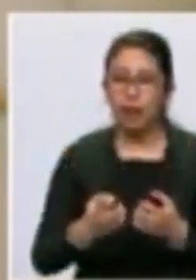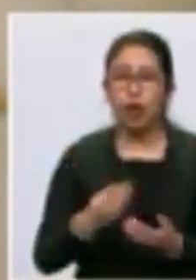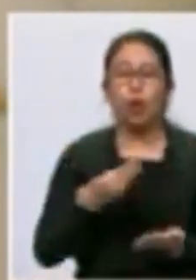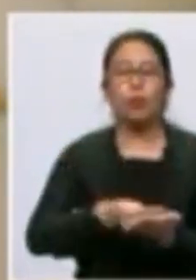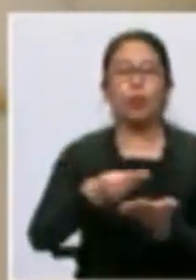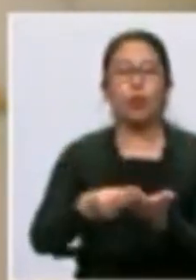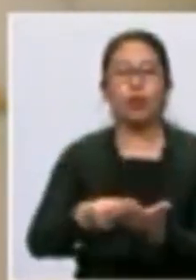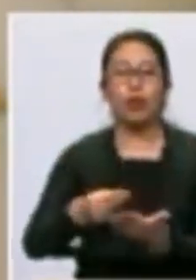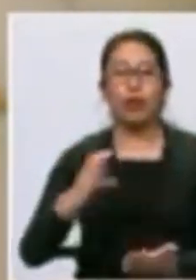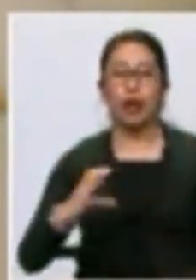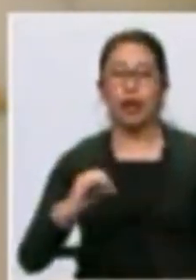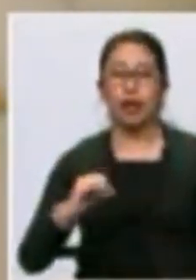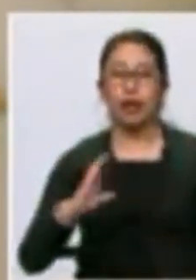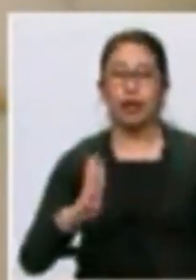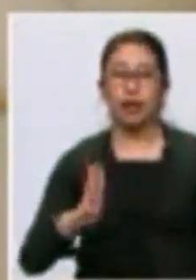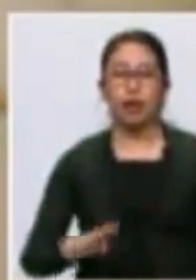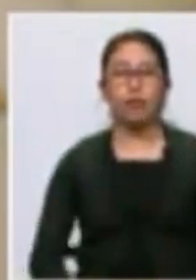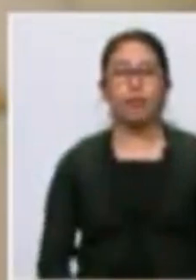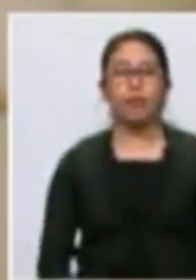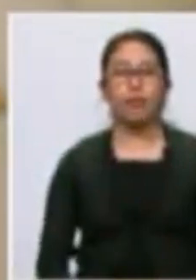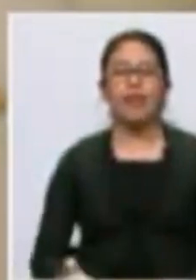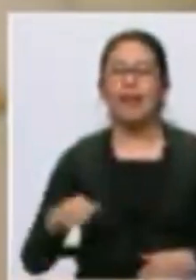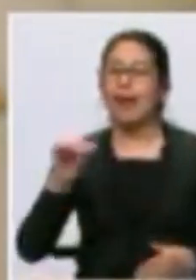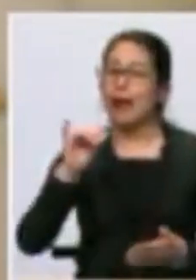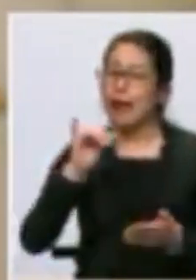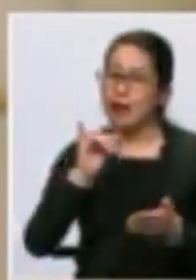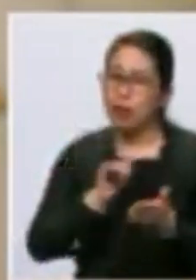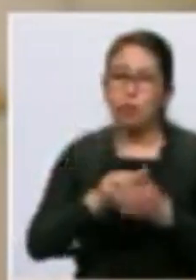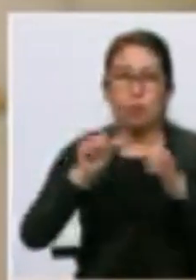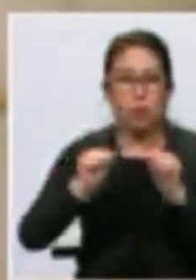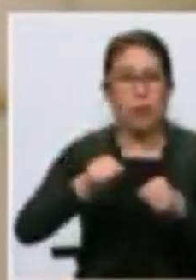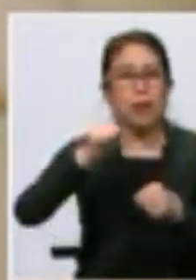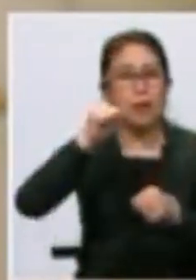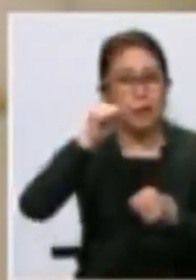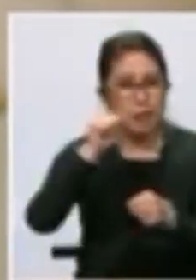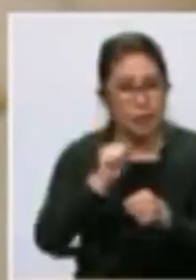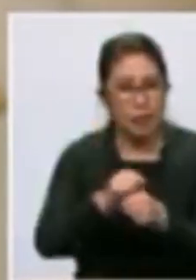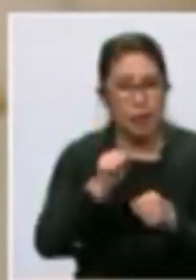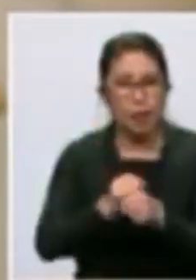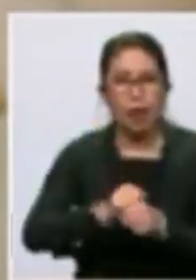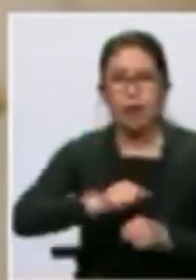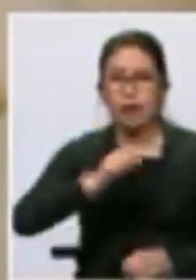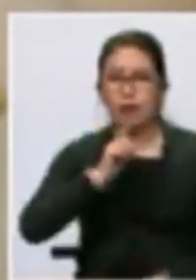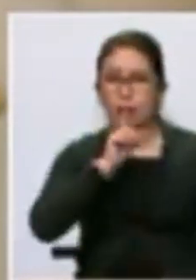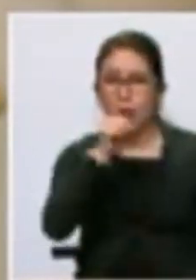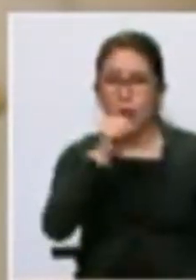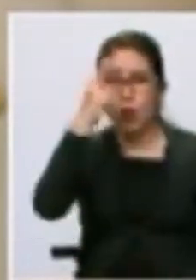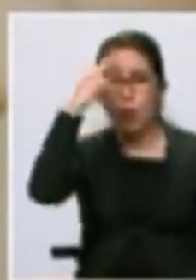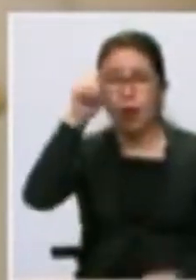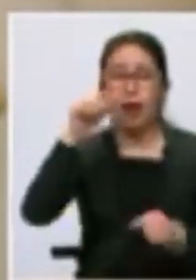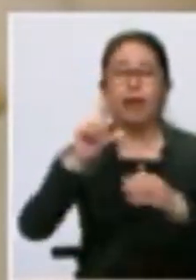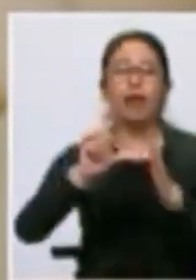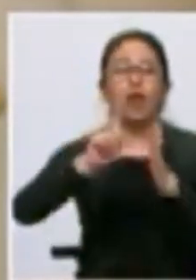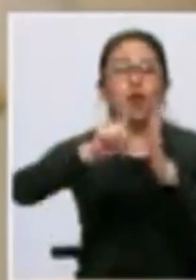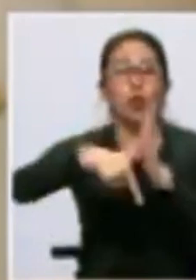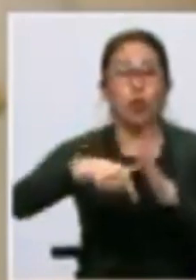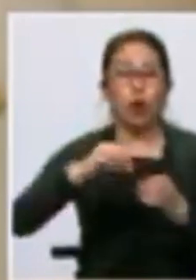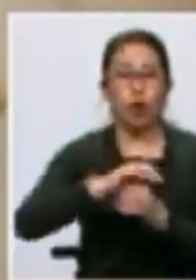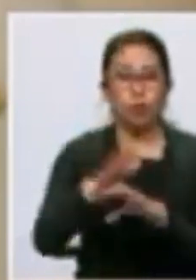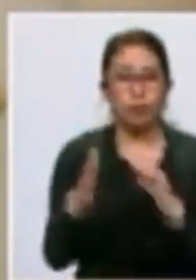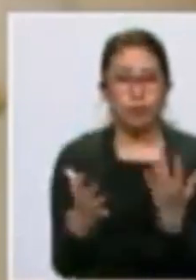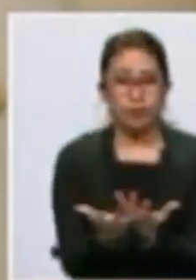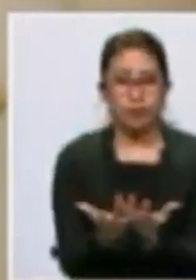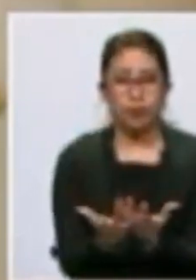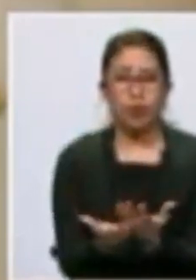Obrera Boliviana que tome parte activa el proyecto para reactivar la economía después de la crisis del